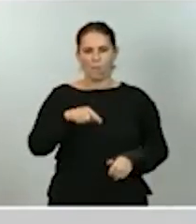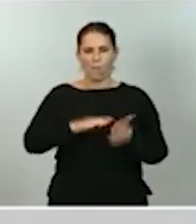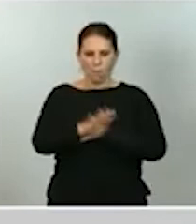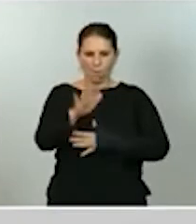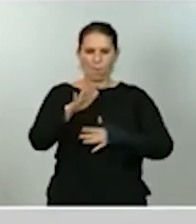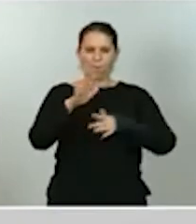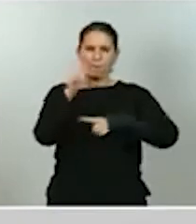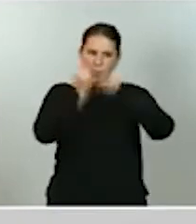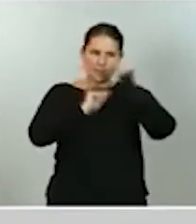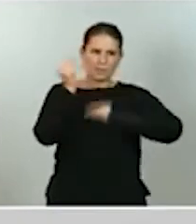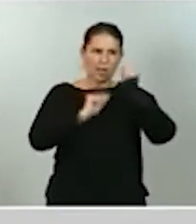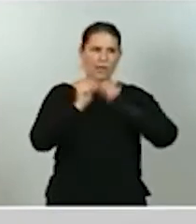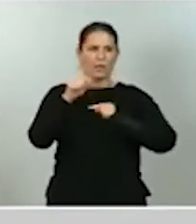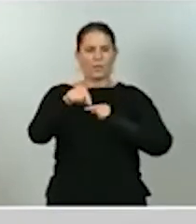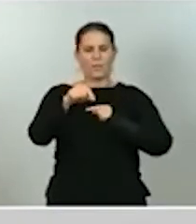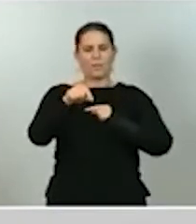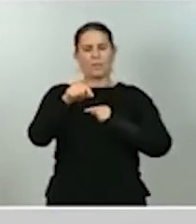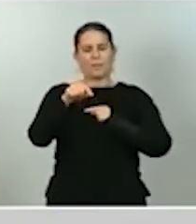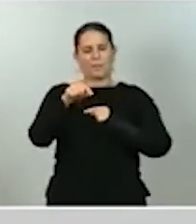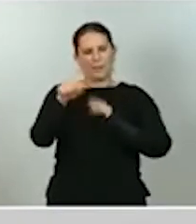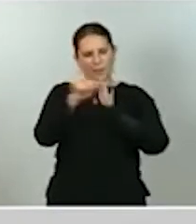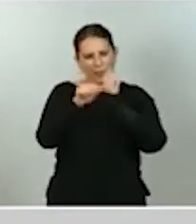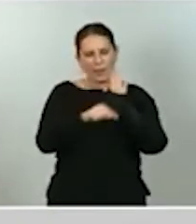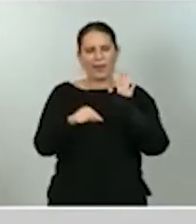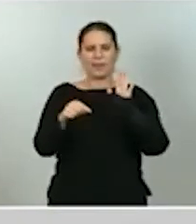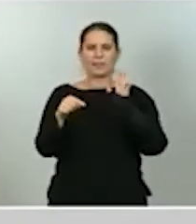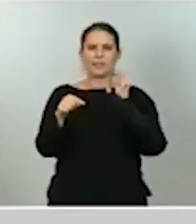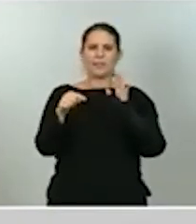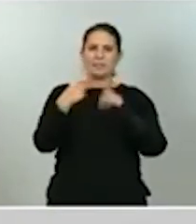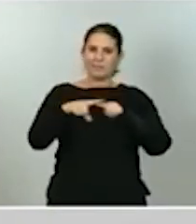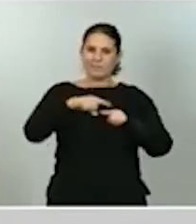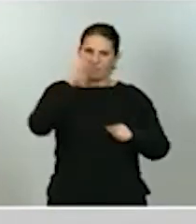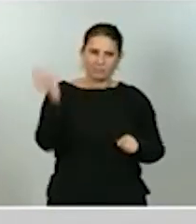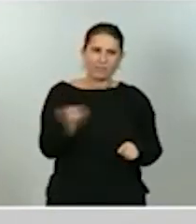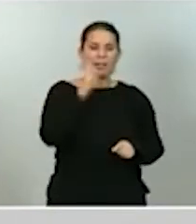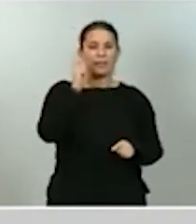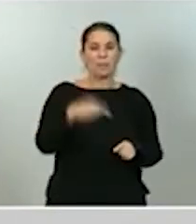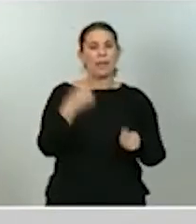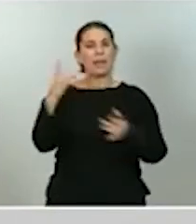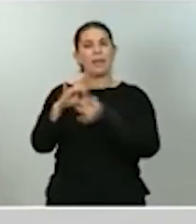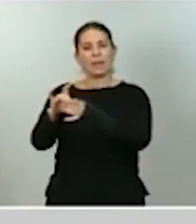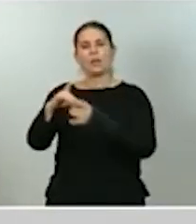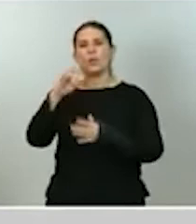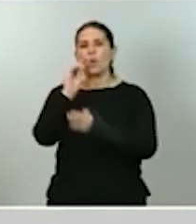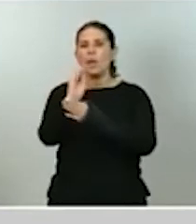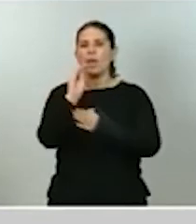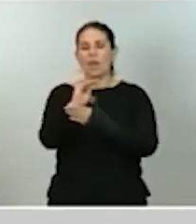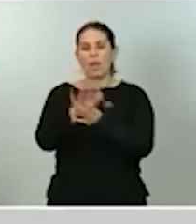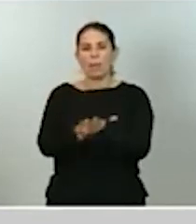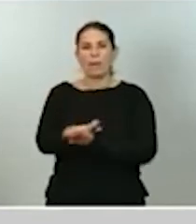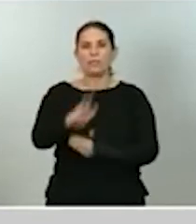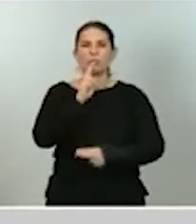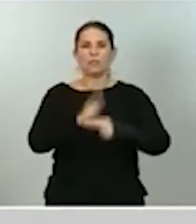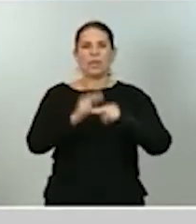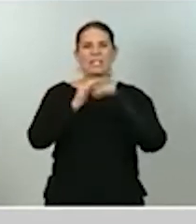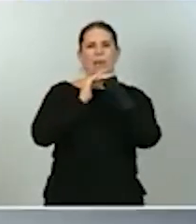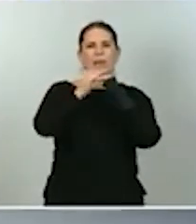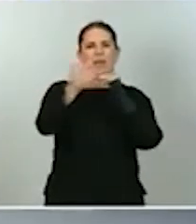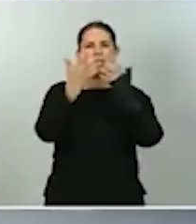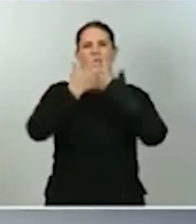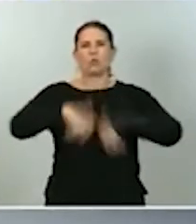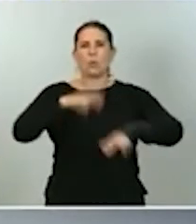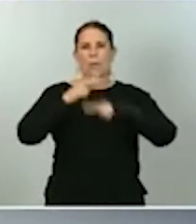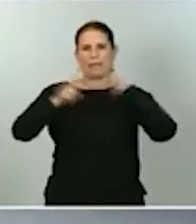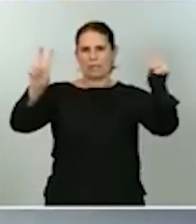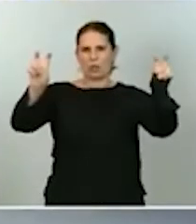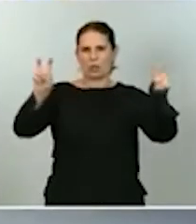discrecionales, digamos, tenemos que tener en cuenta el impacto de lo que se conoce como estabilizadores automáticos, que puede estar entre